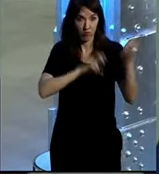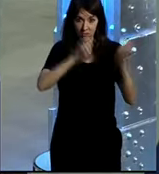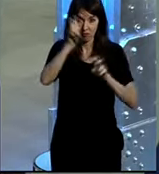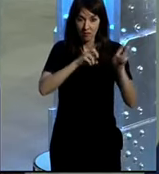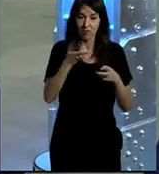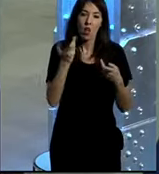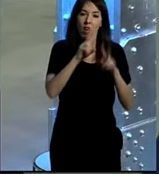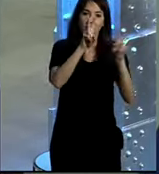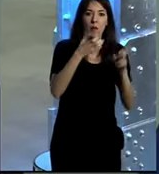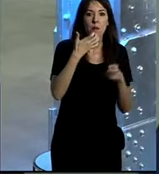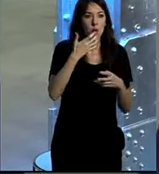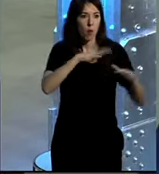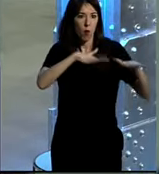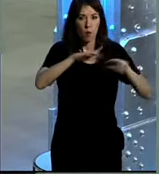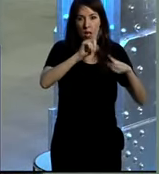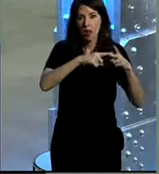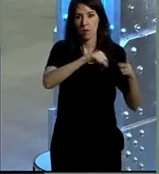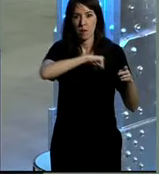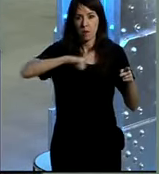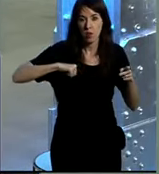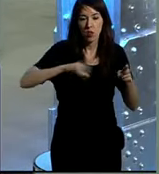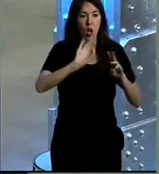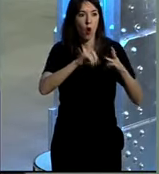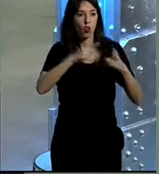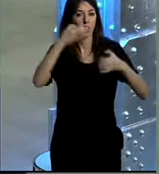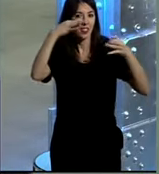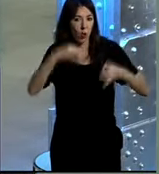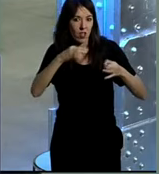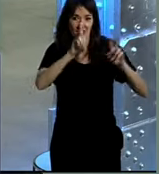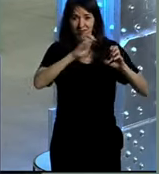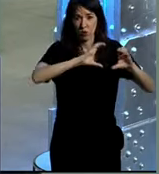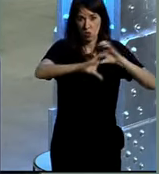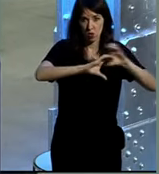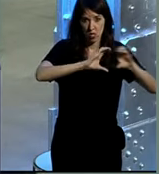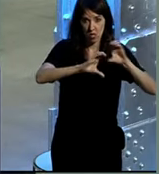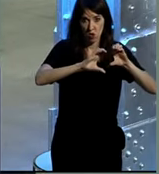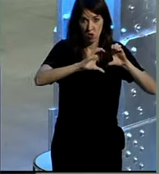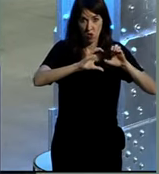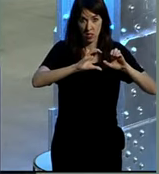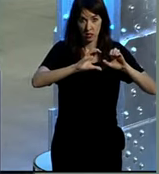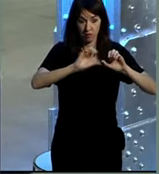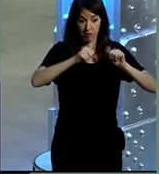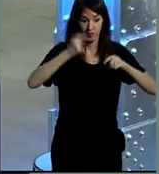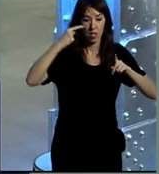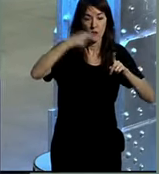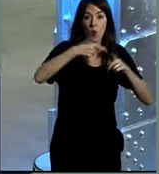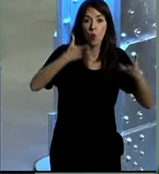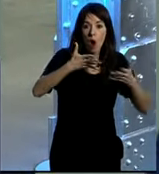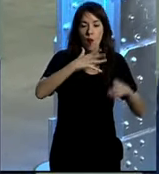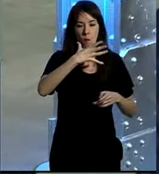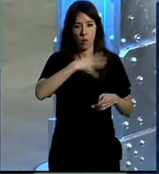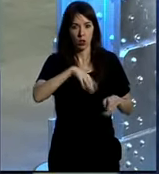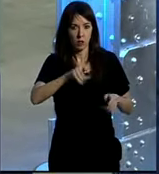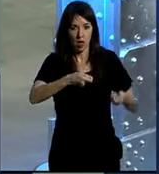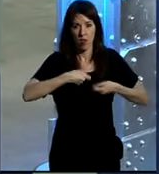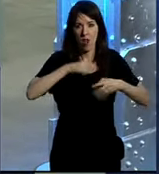aspectos como la movilidad, la privacidad o la seguridad en las comunicaciones tomando como punto de referencia las posibilidades